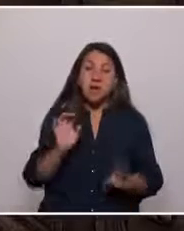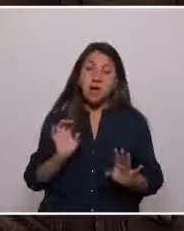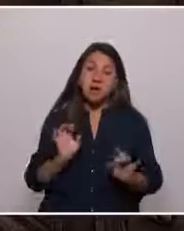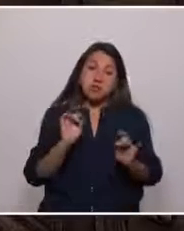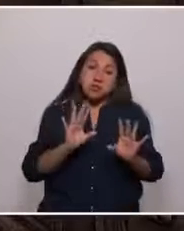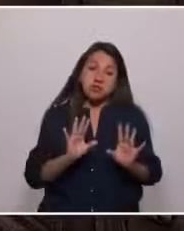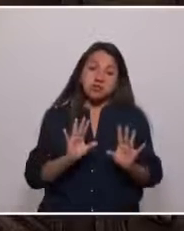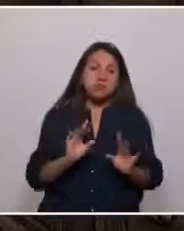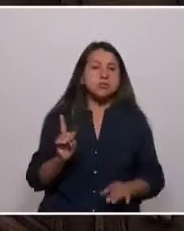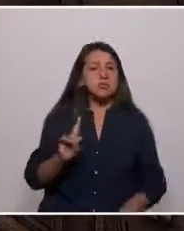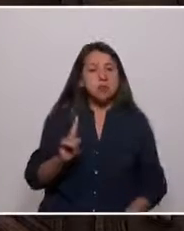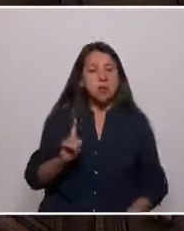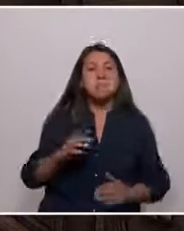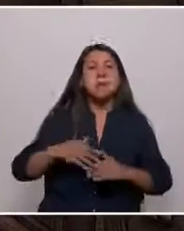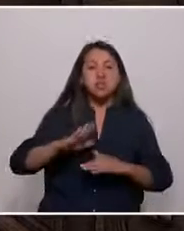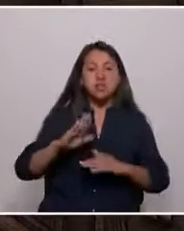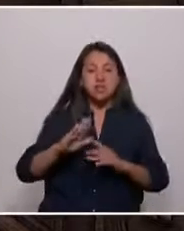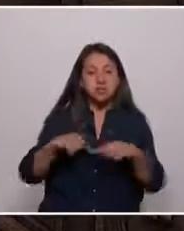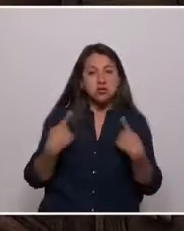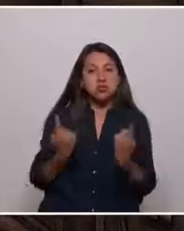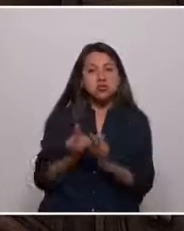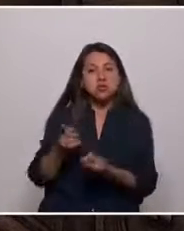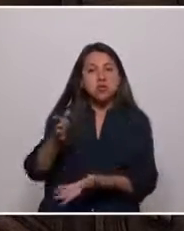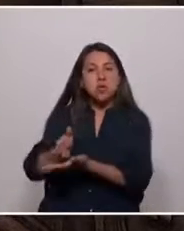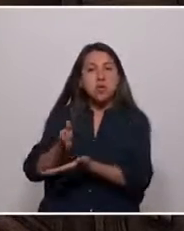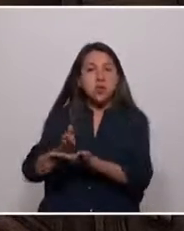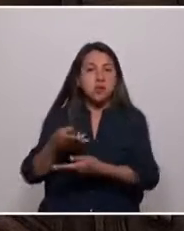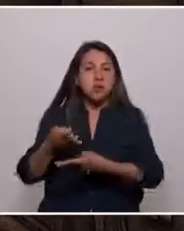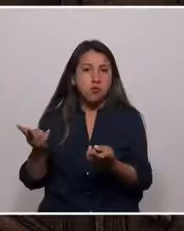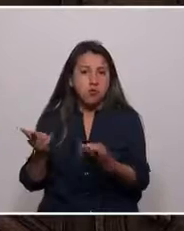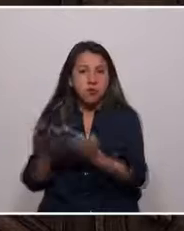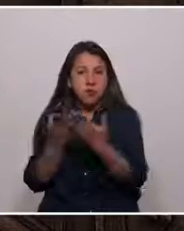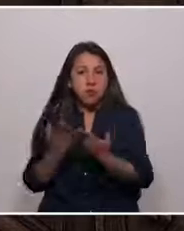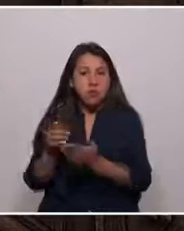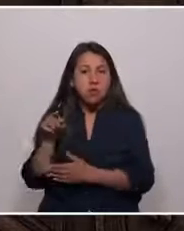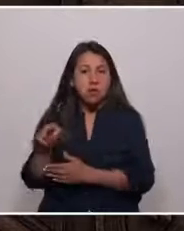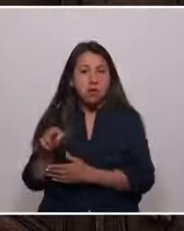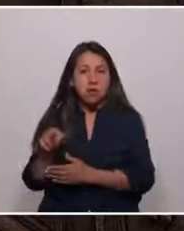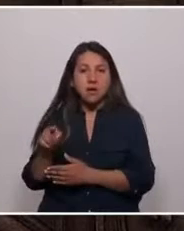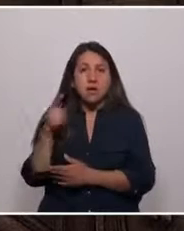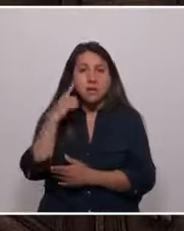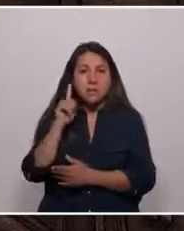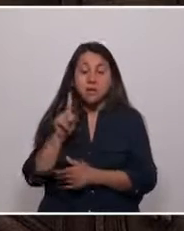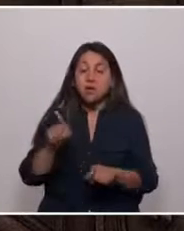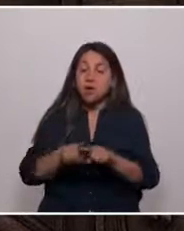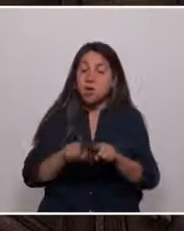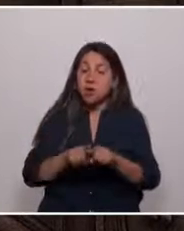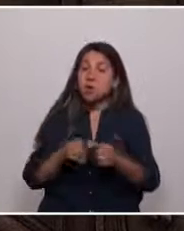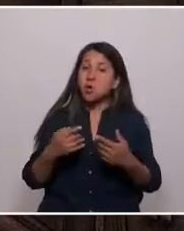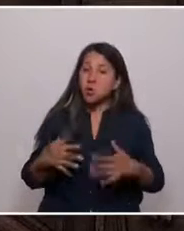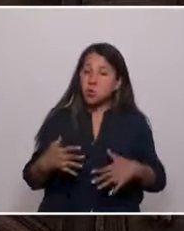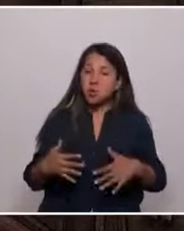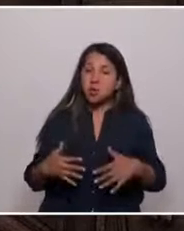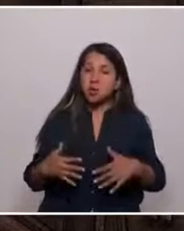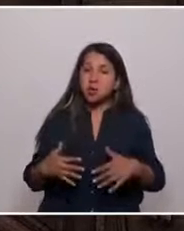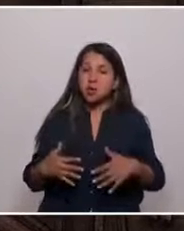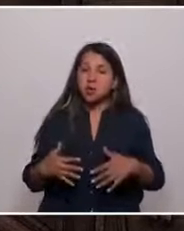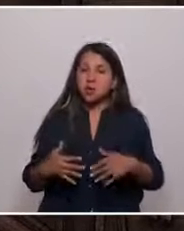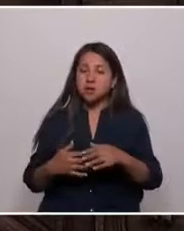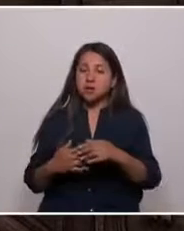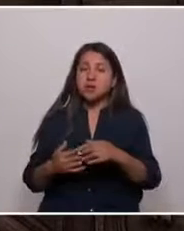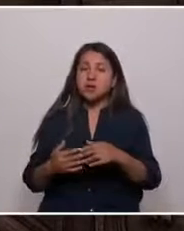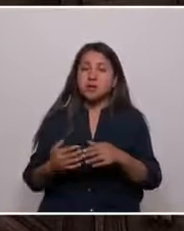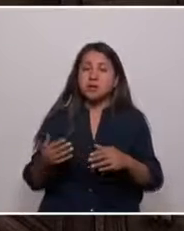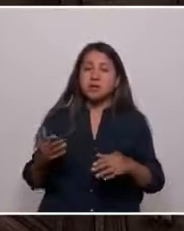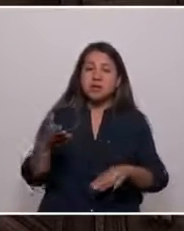La mayoría de los que estamos aquí estudió en una escuela pública. Probablemente jugaron en canchas de tierra y en vez de asistir a